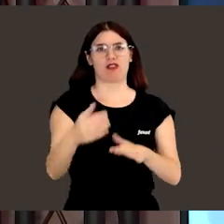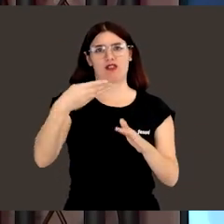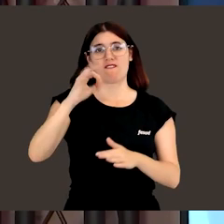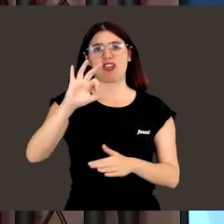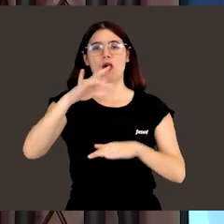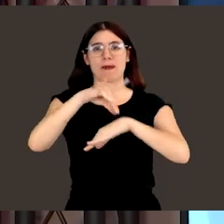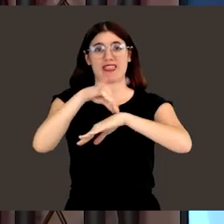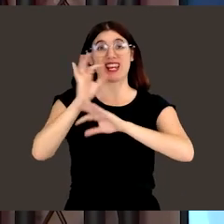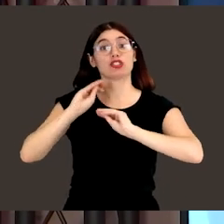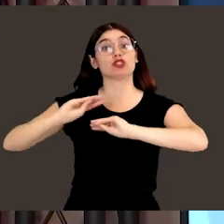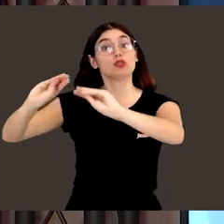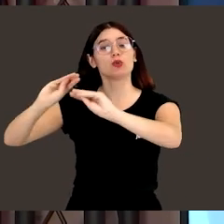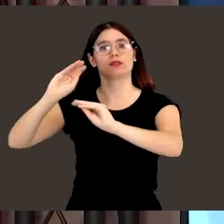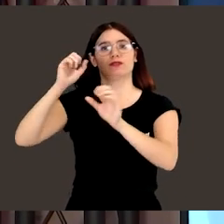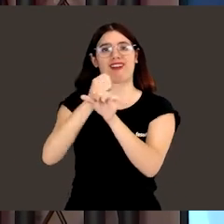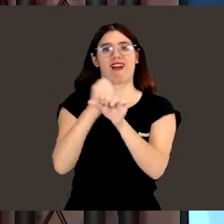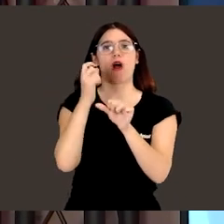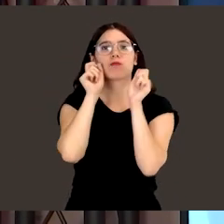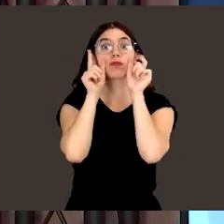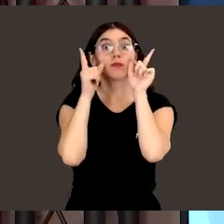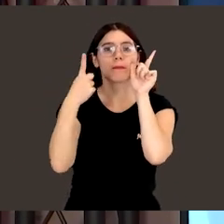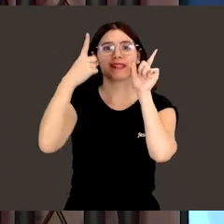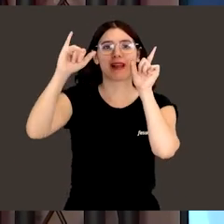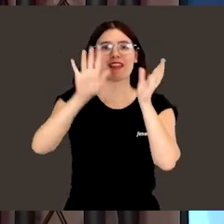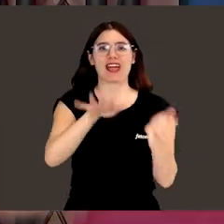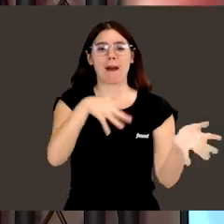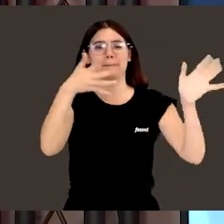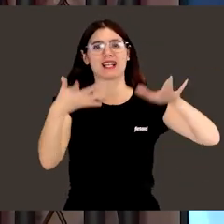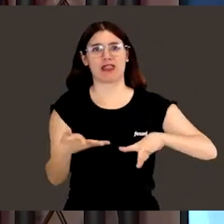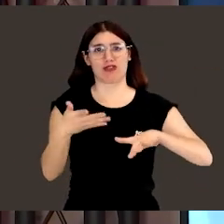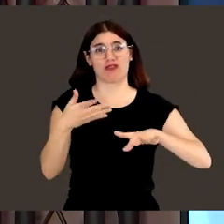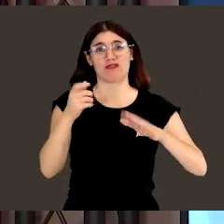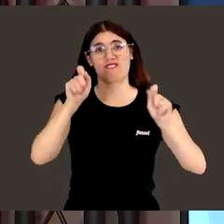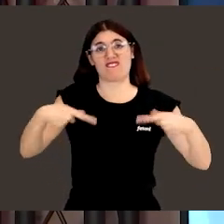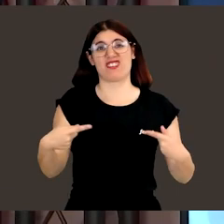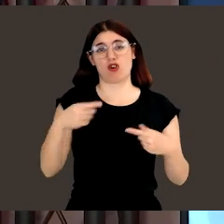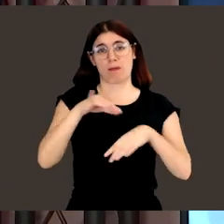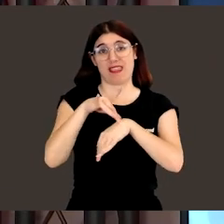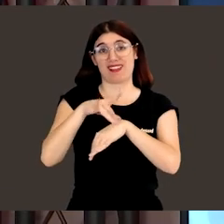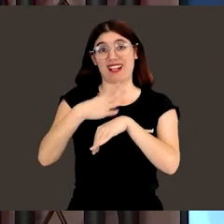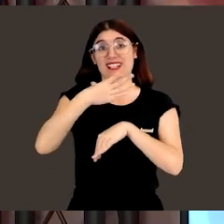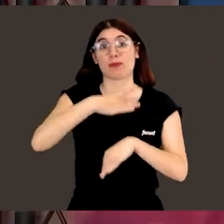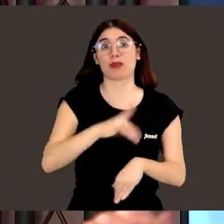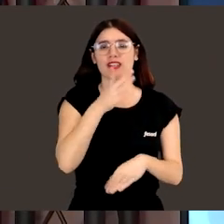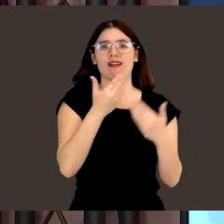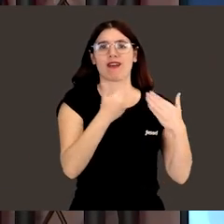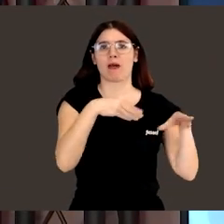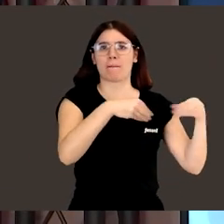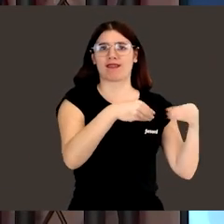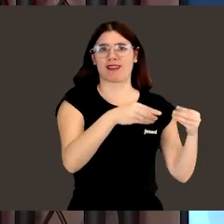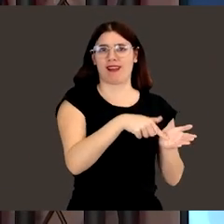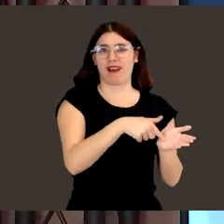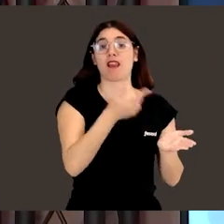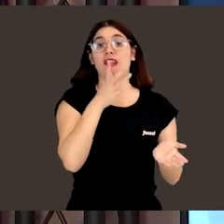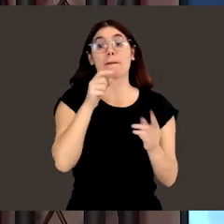en biomedicina. Su trabajo descubrió por primera vez las aplicaciones biomédicas potenciales de